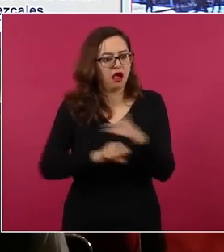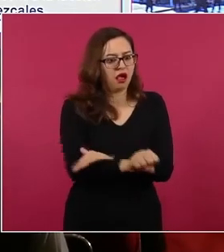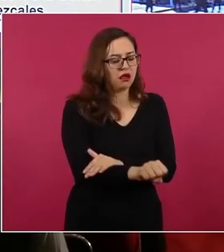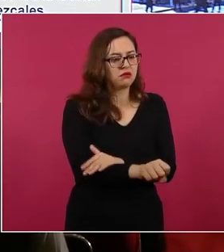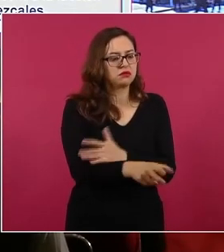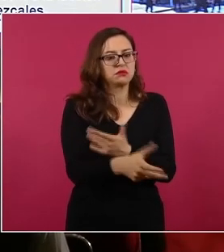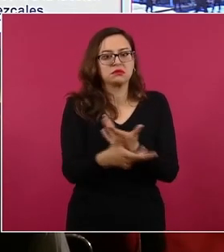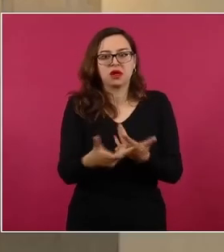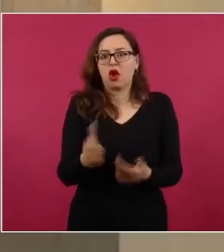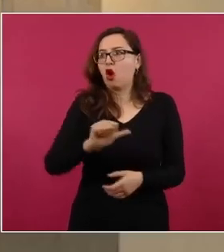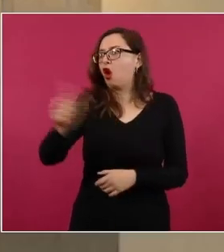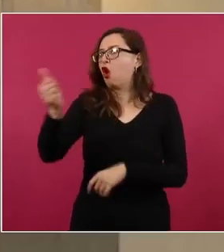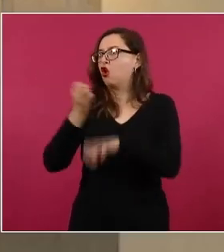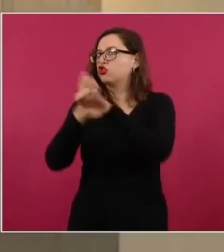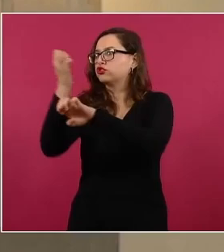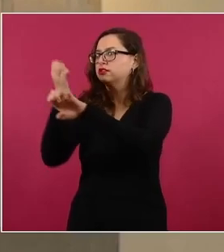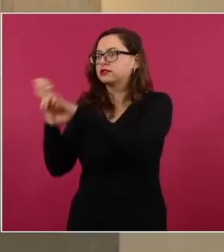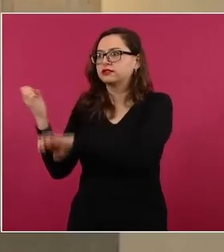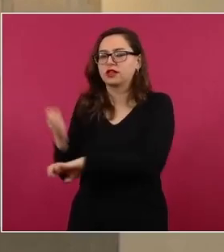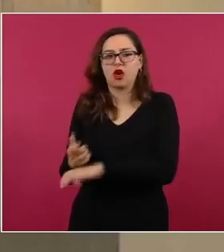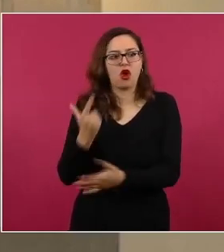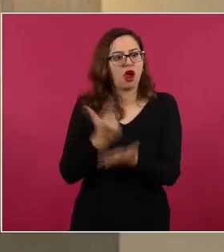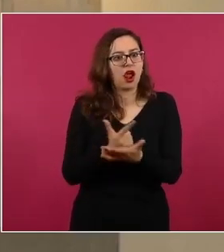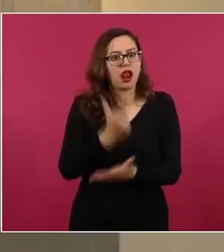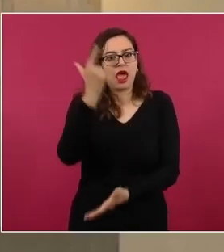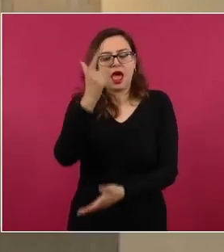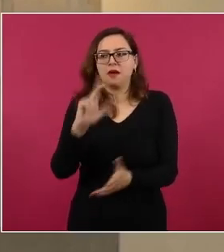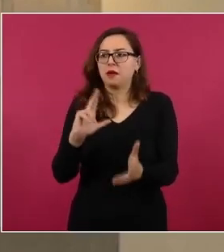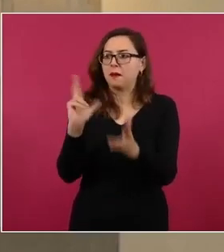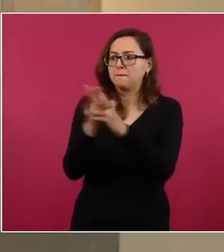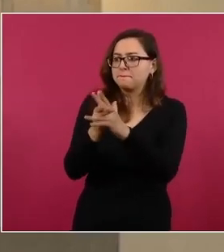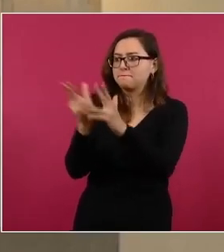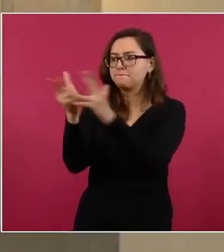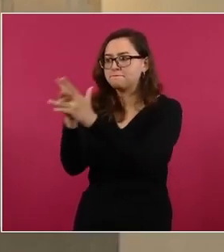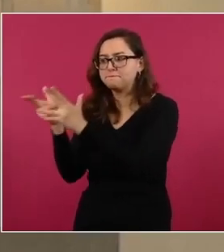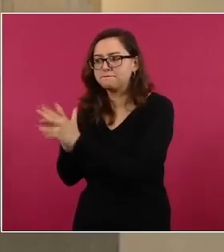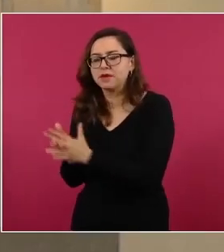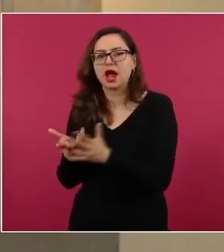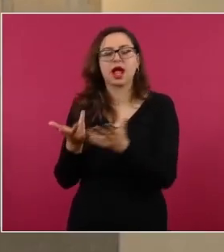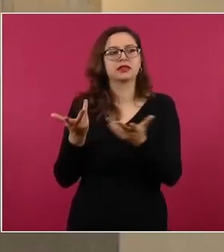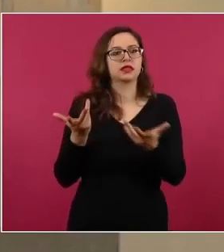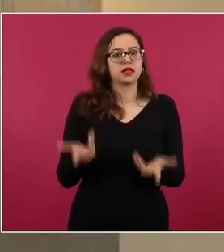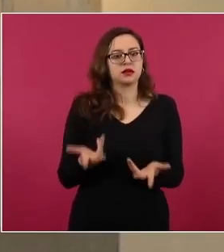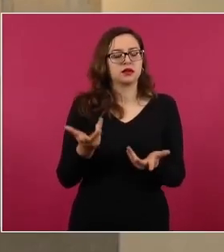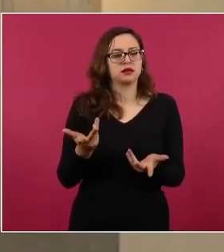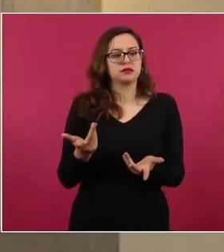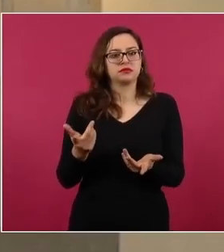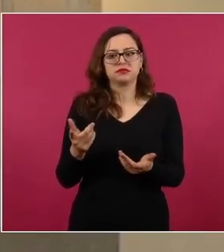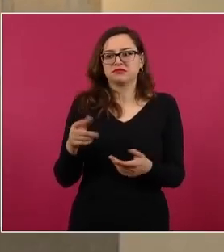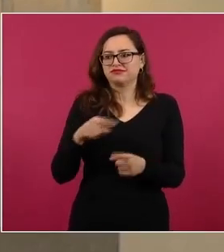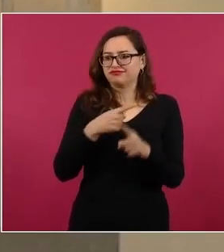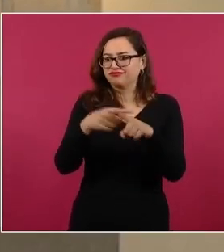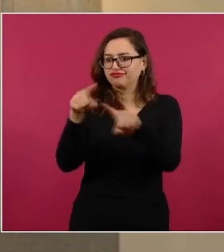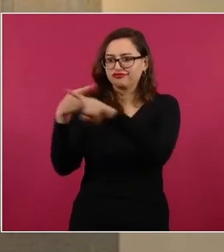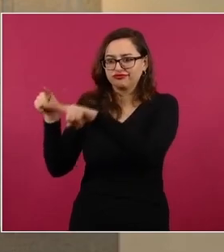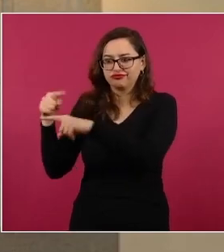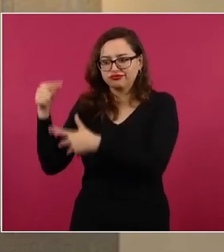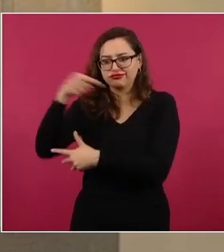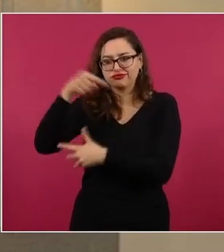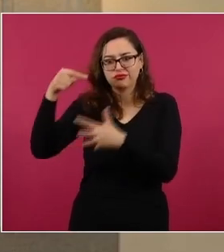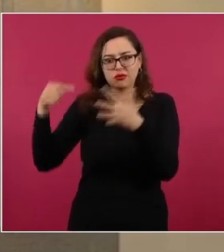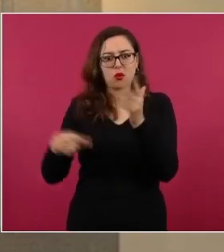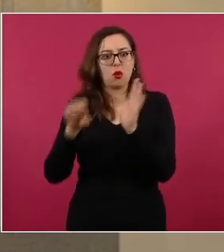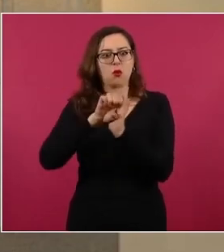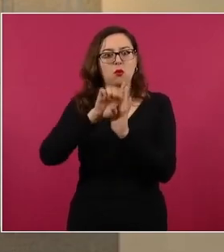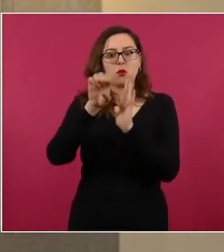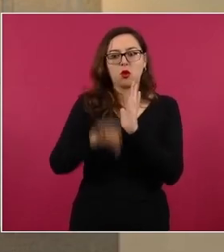como es homicidio de un agente de investigación que lo trasladaba en cumplimiento de una orden de aprehensión